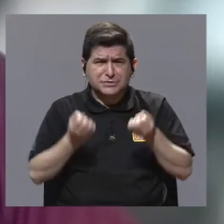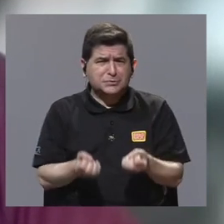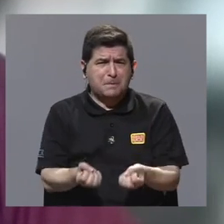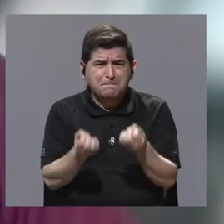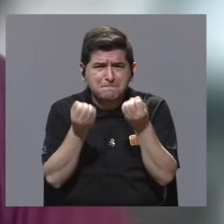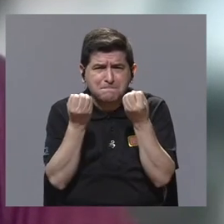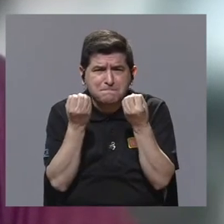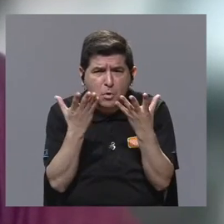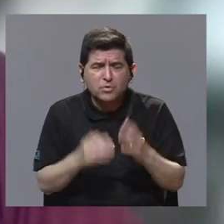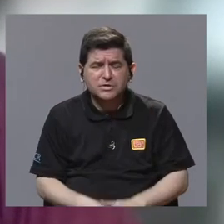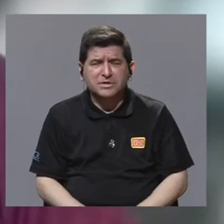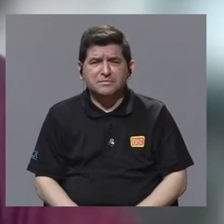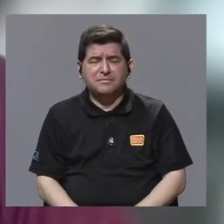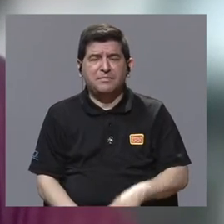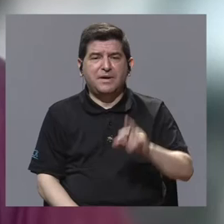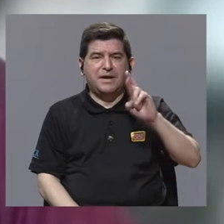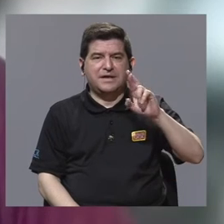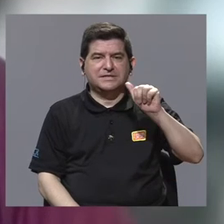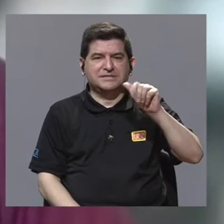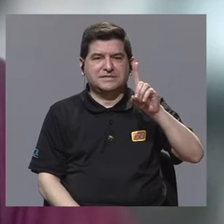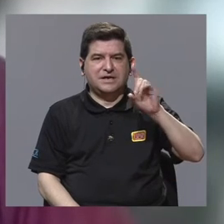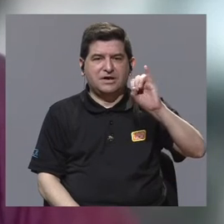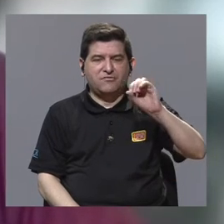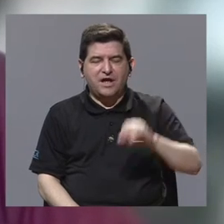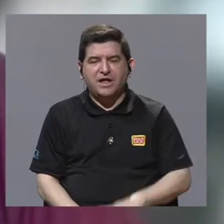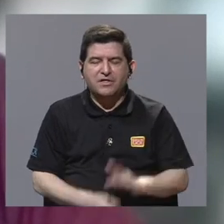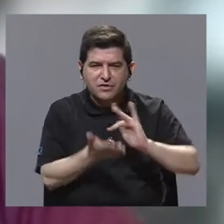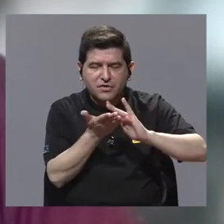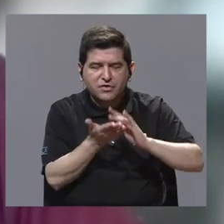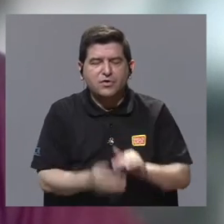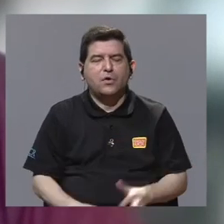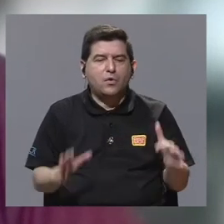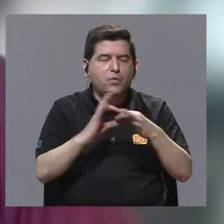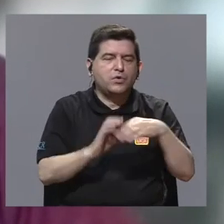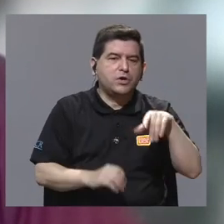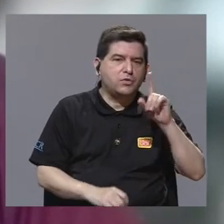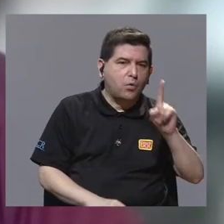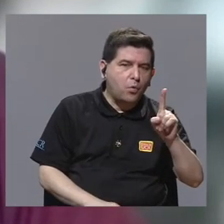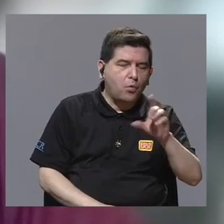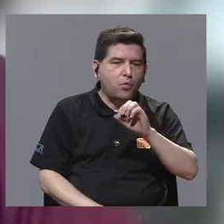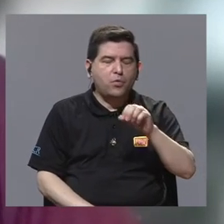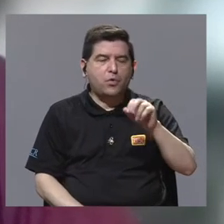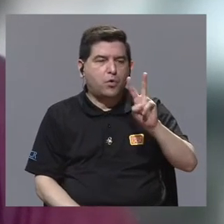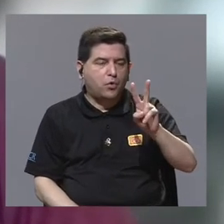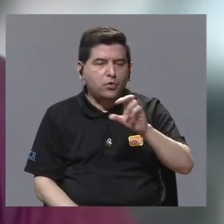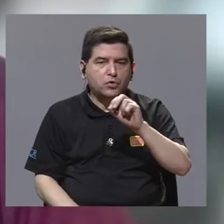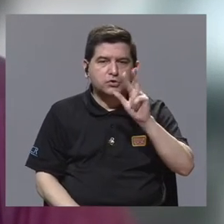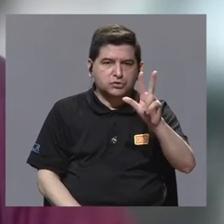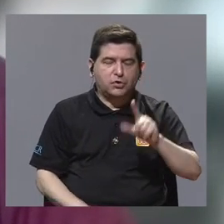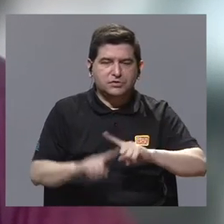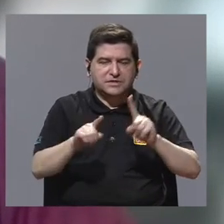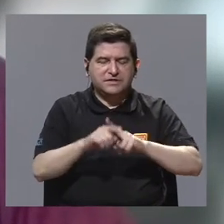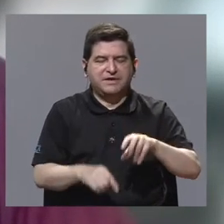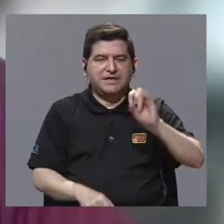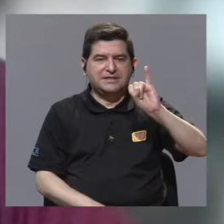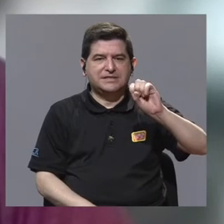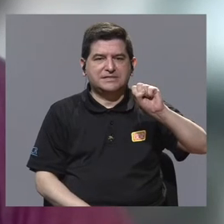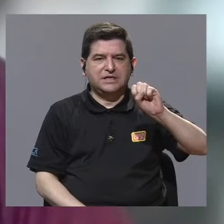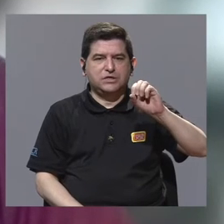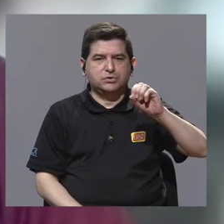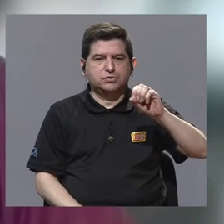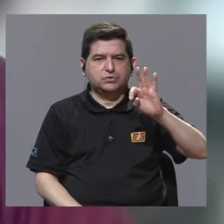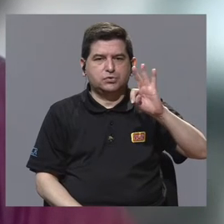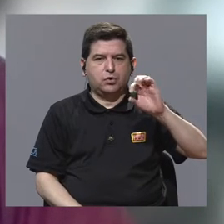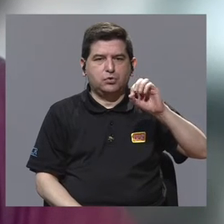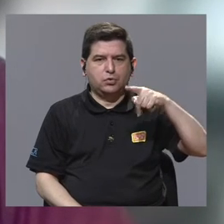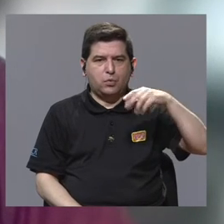existen muchísimos radiofármacos asociados a uno o dos o tres isótopos radioactivos.